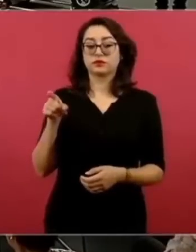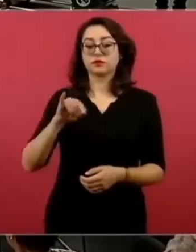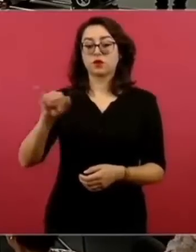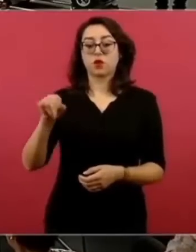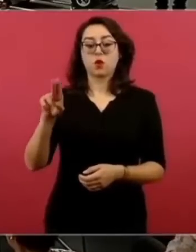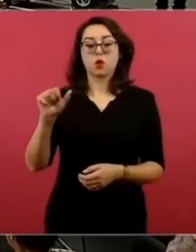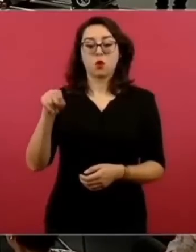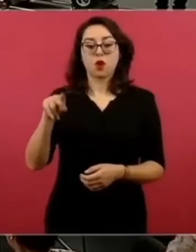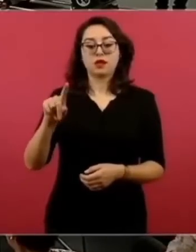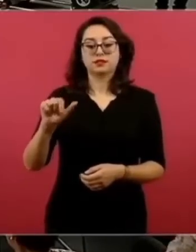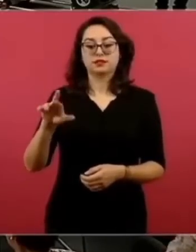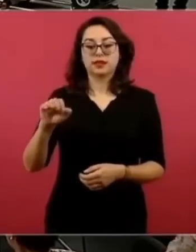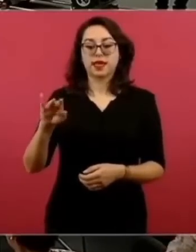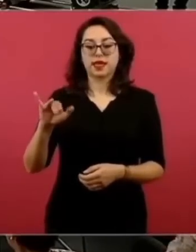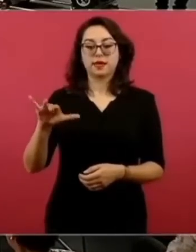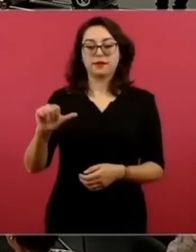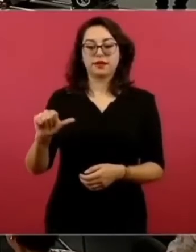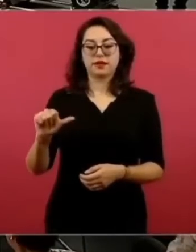excepcional,